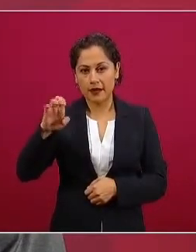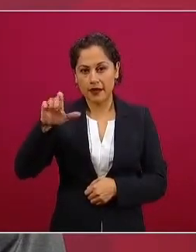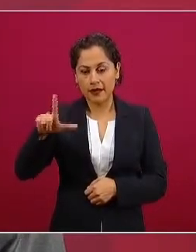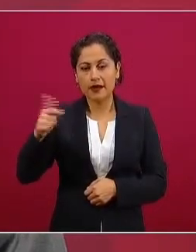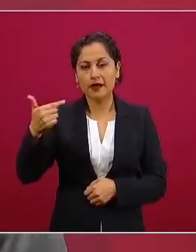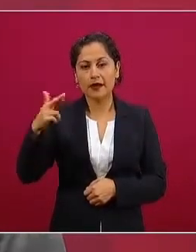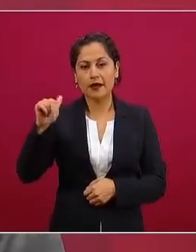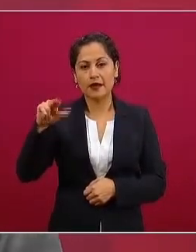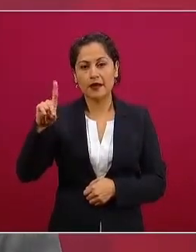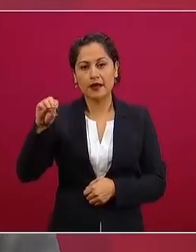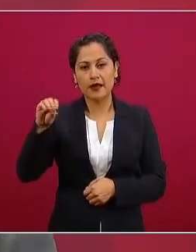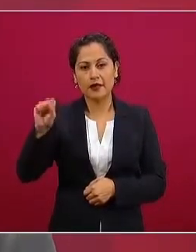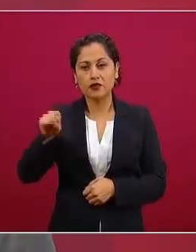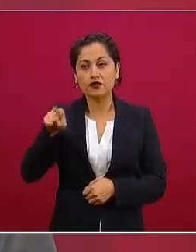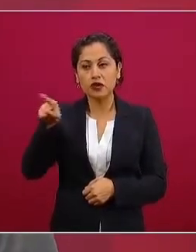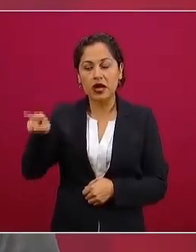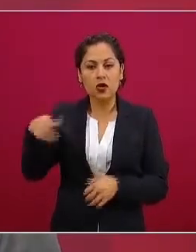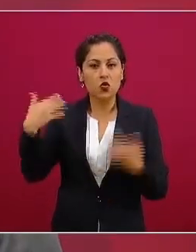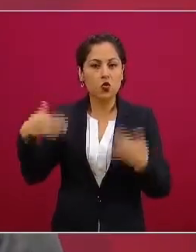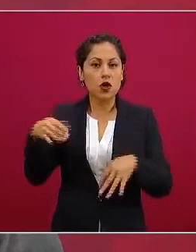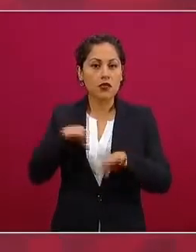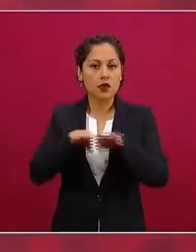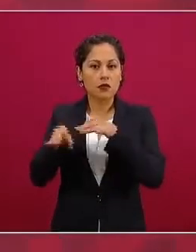pero ya queda muy poco